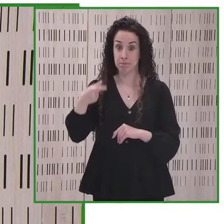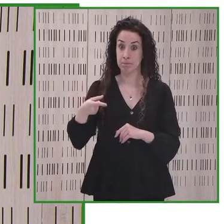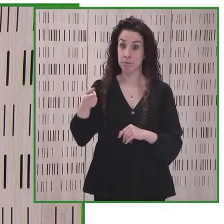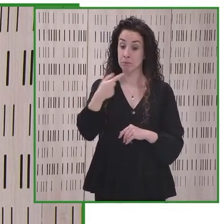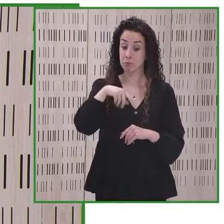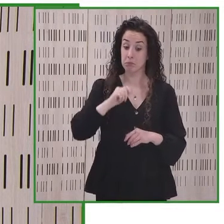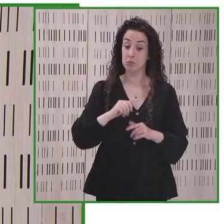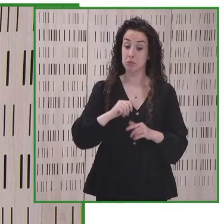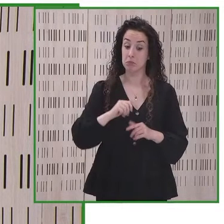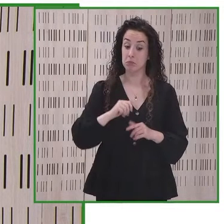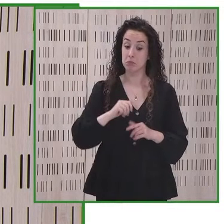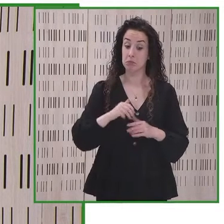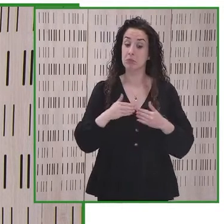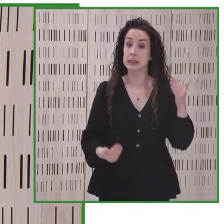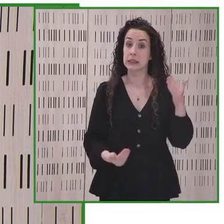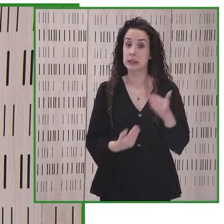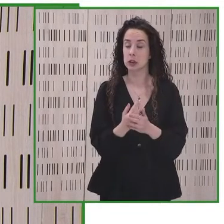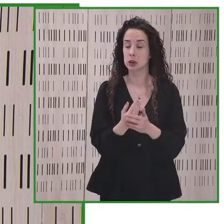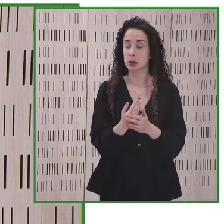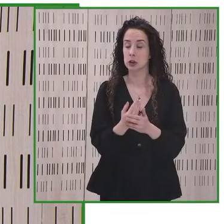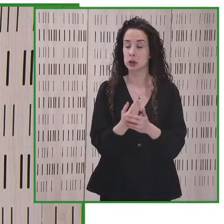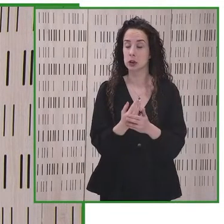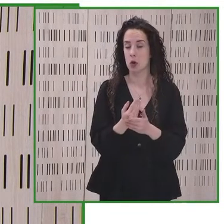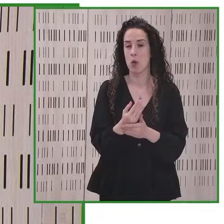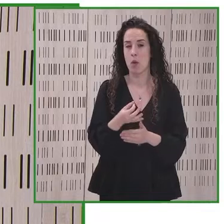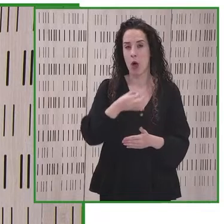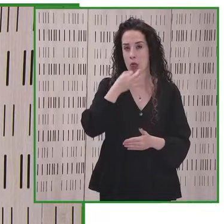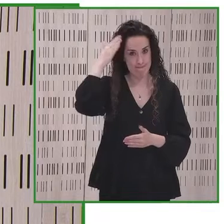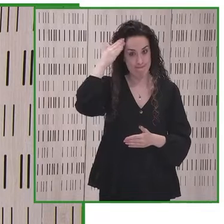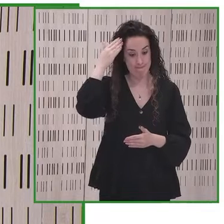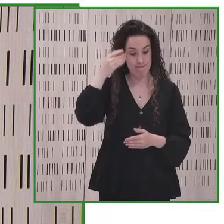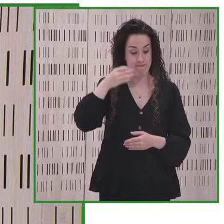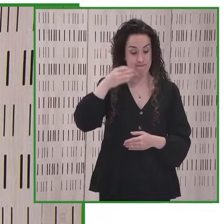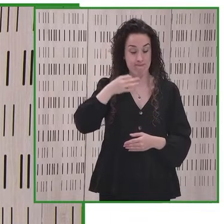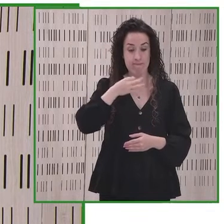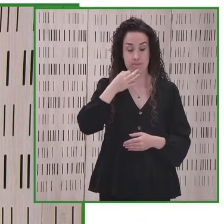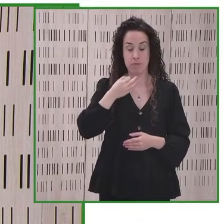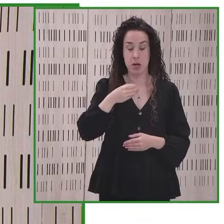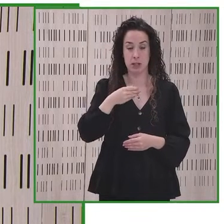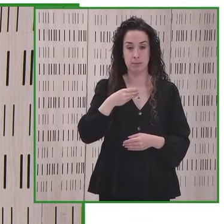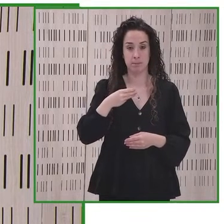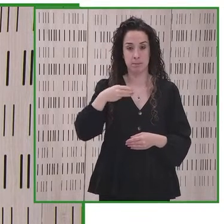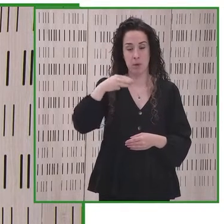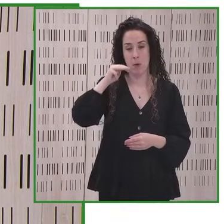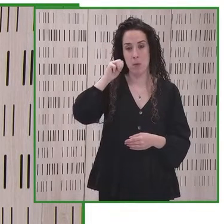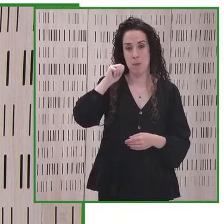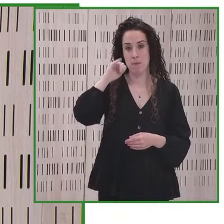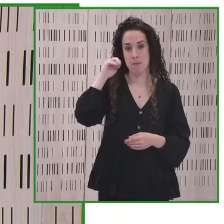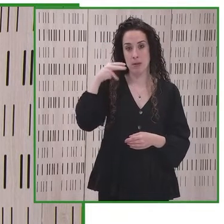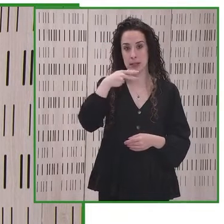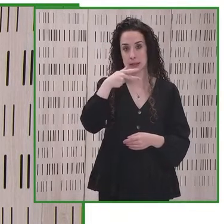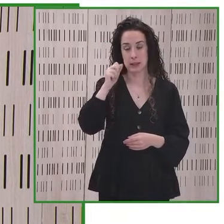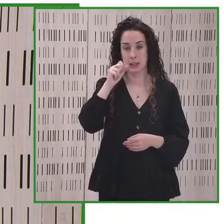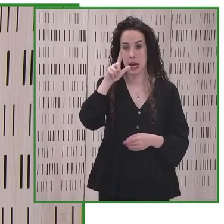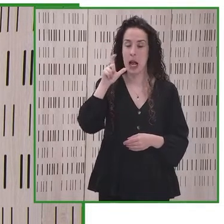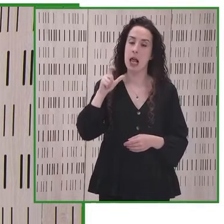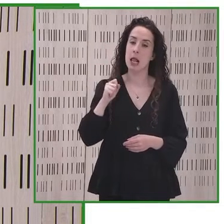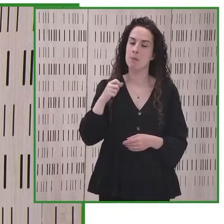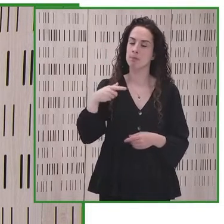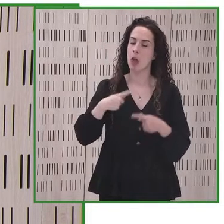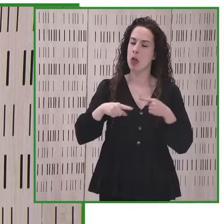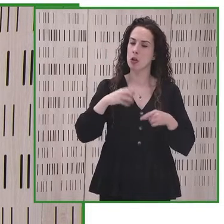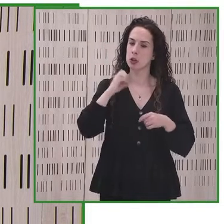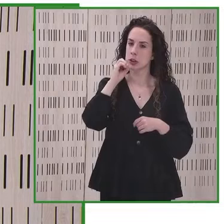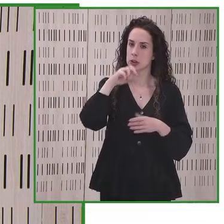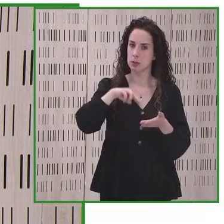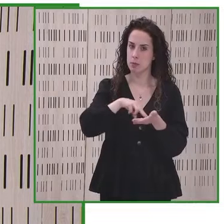con la primera sesión en la que será Michael Fembeck director de Zero Project y contará